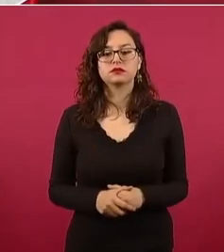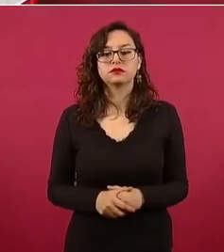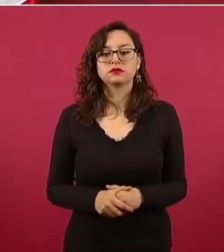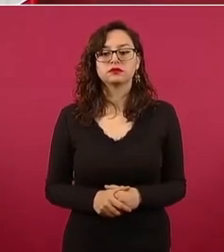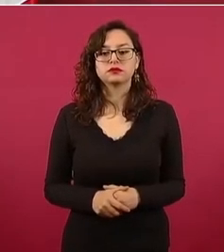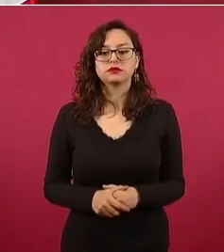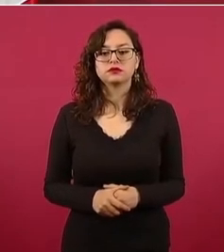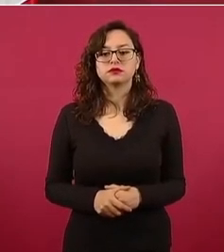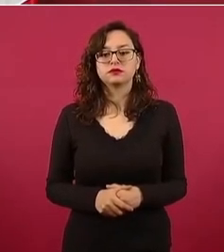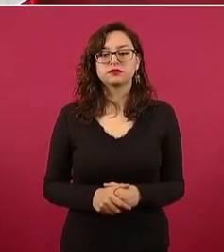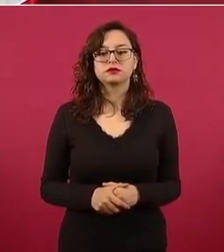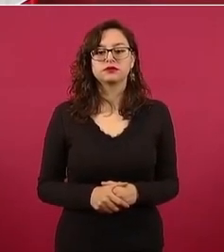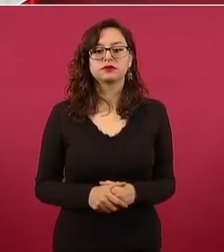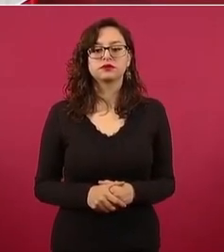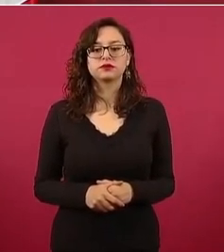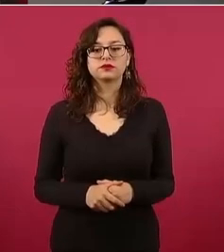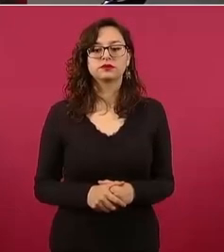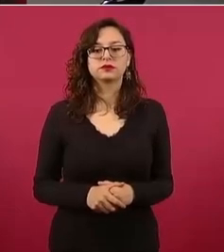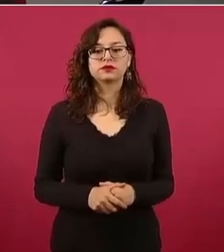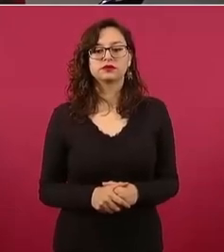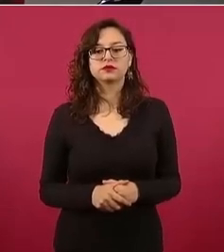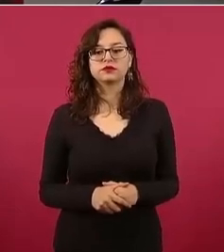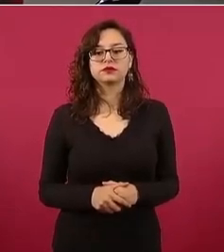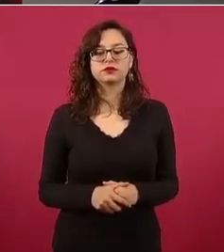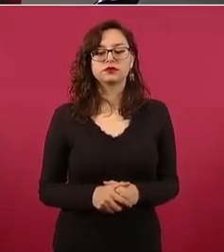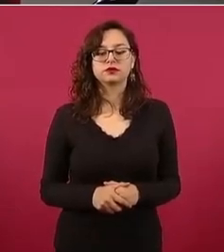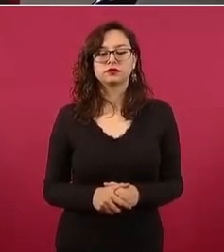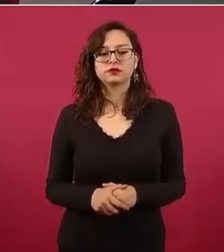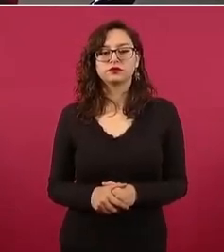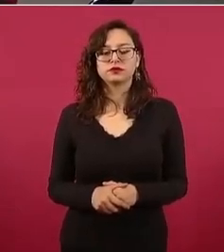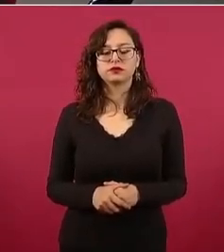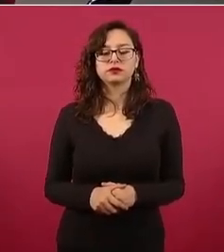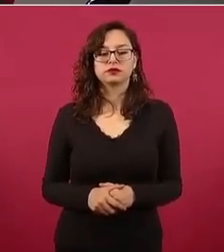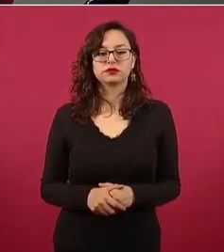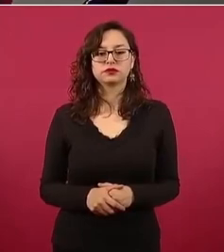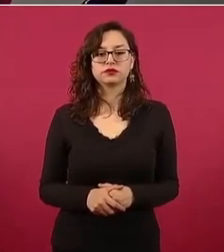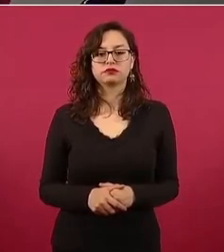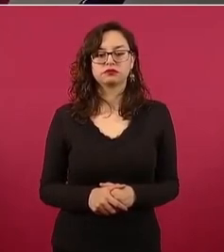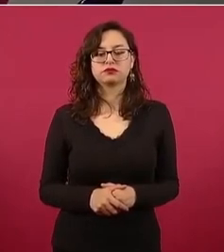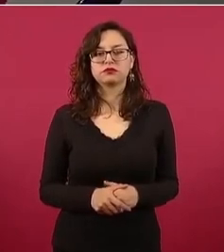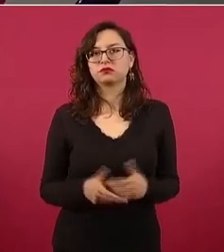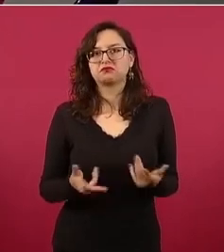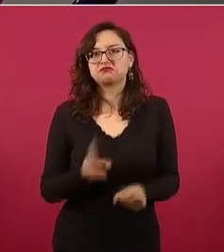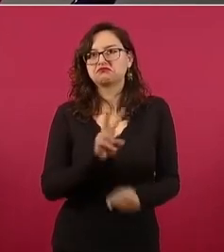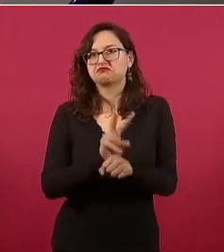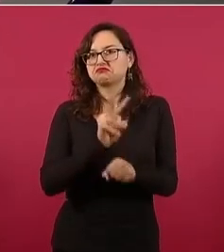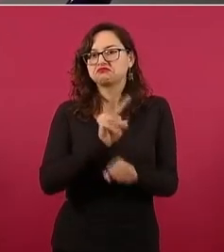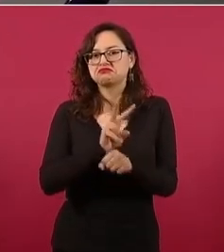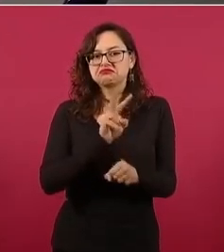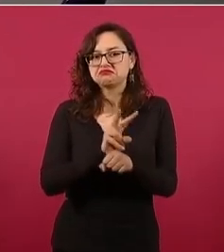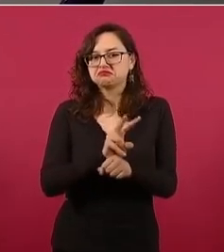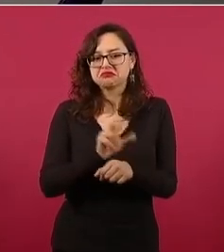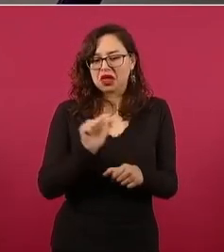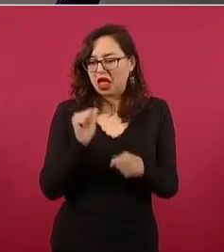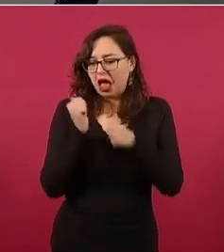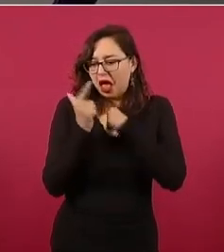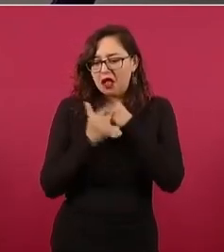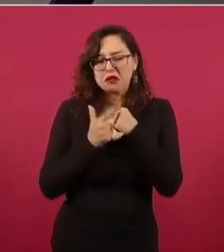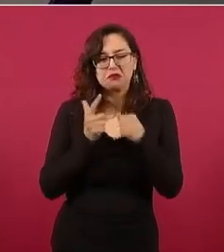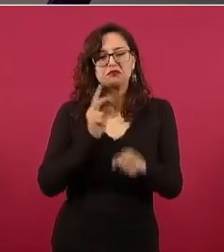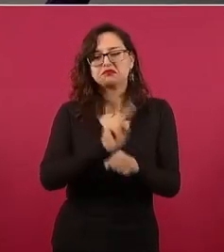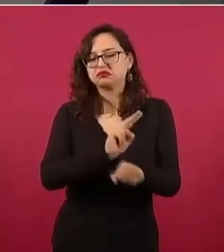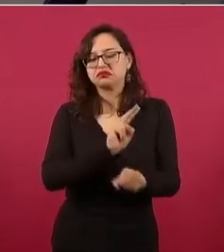Para eso está, es un supervisor o de los ciudadanos.